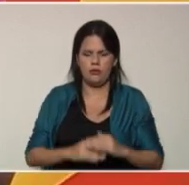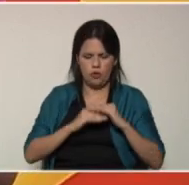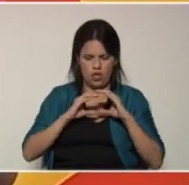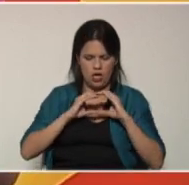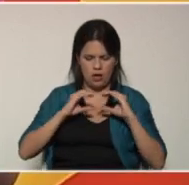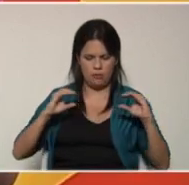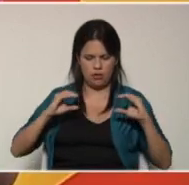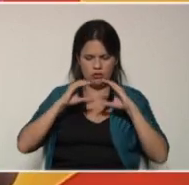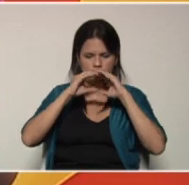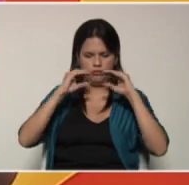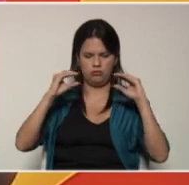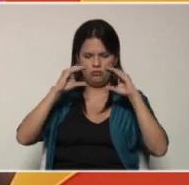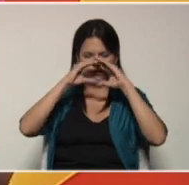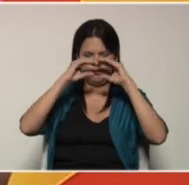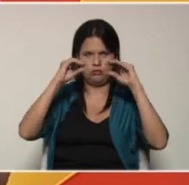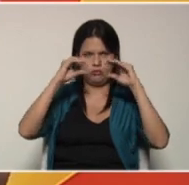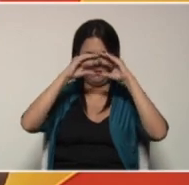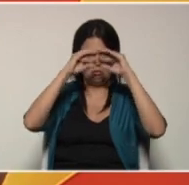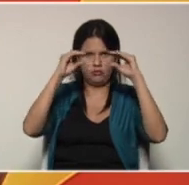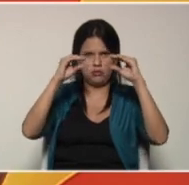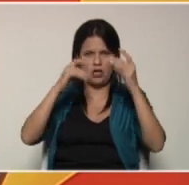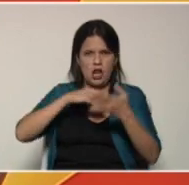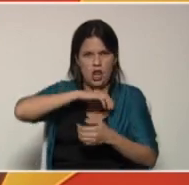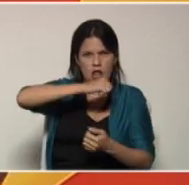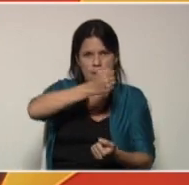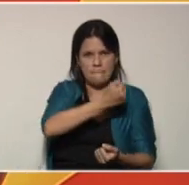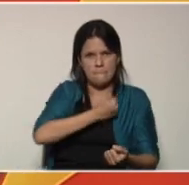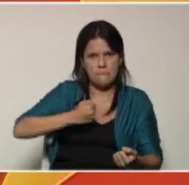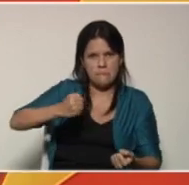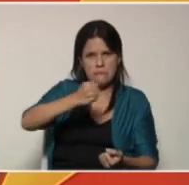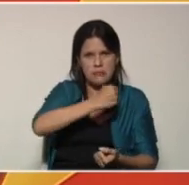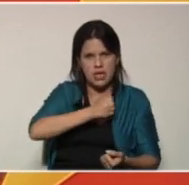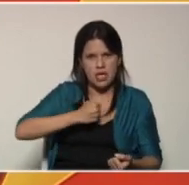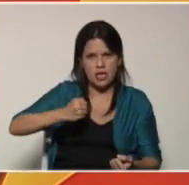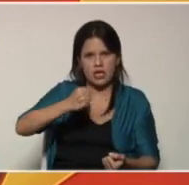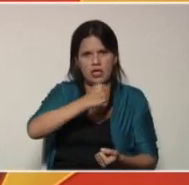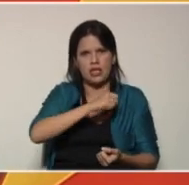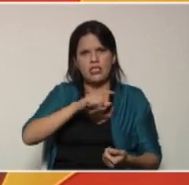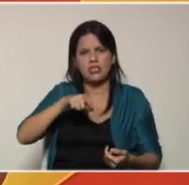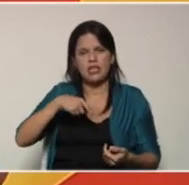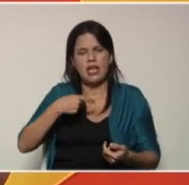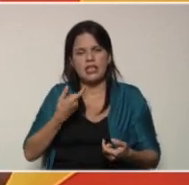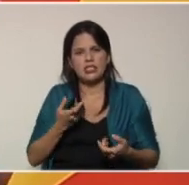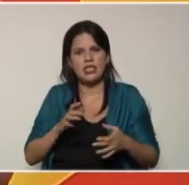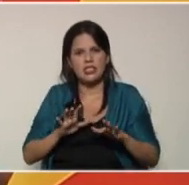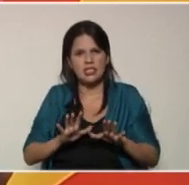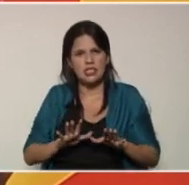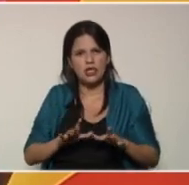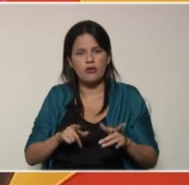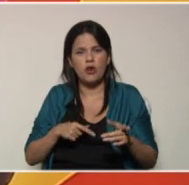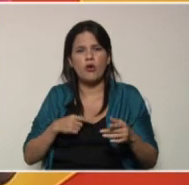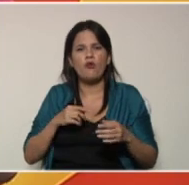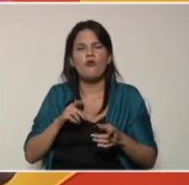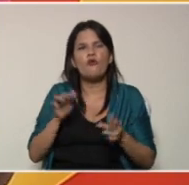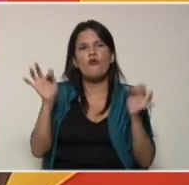capas exactamente la mezcla de los ingredientes se hace en seco y de forma desordenada cada una de